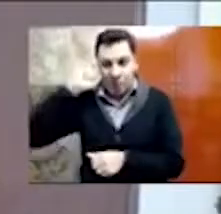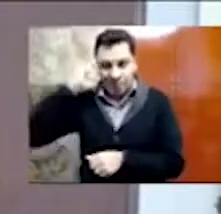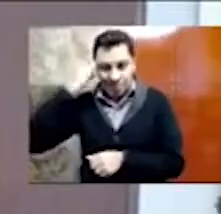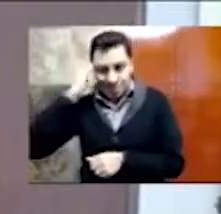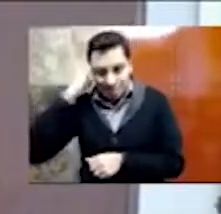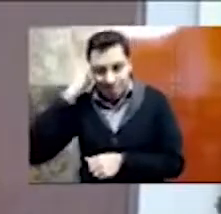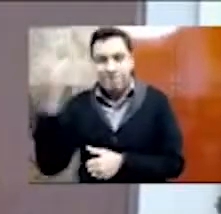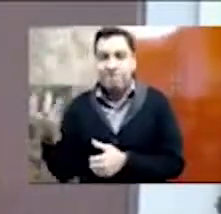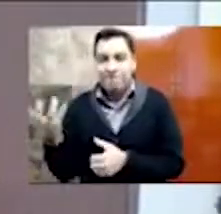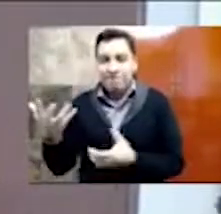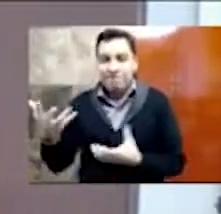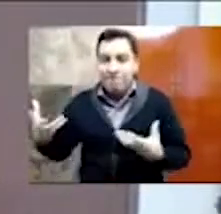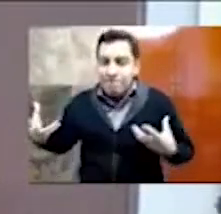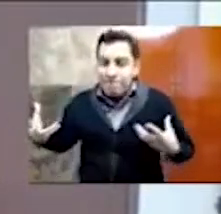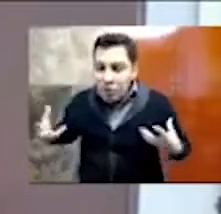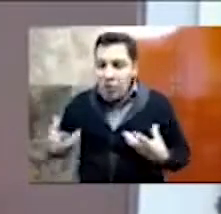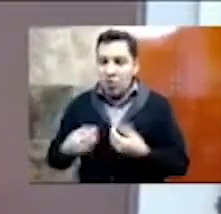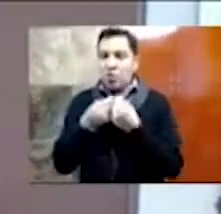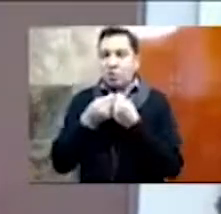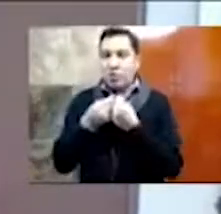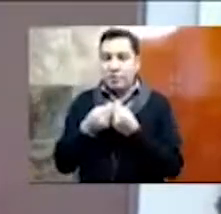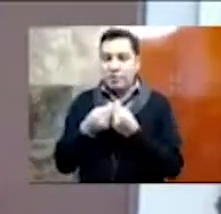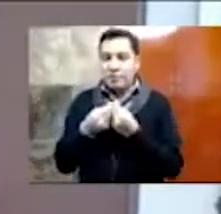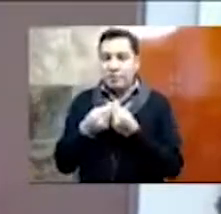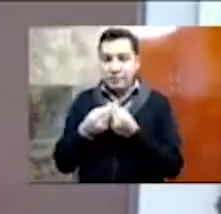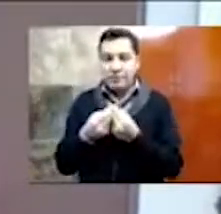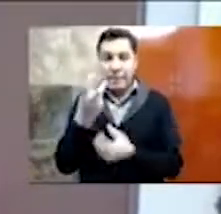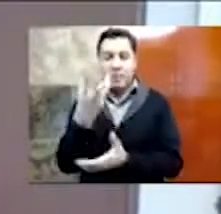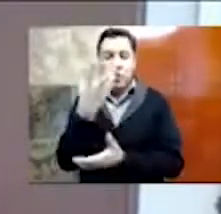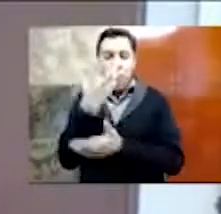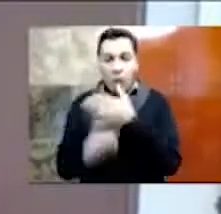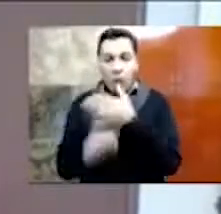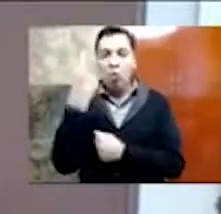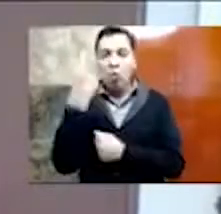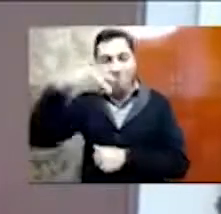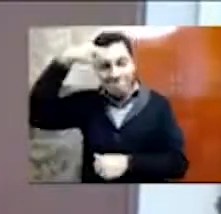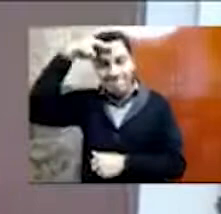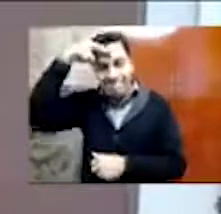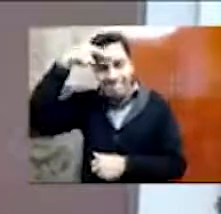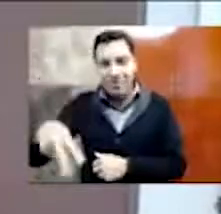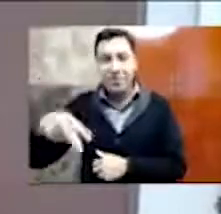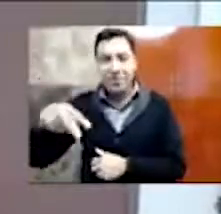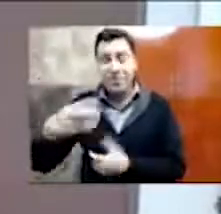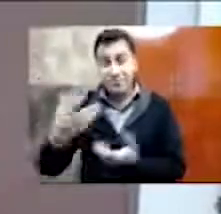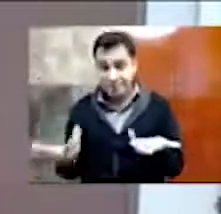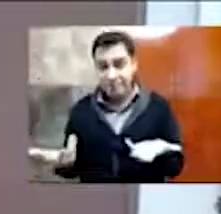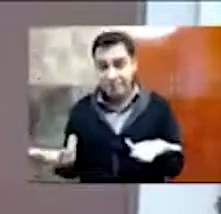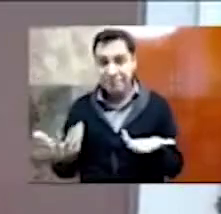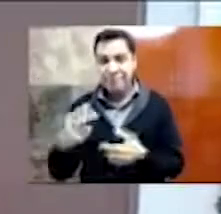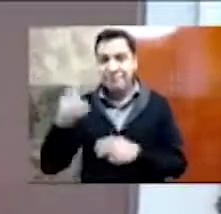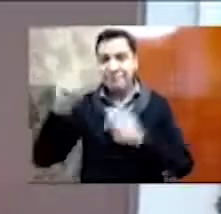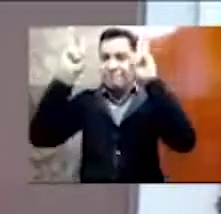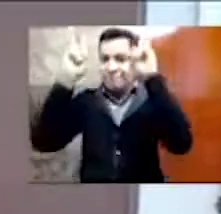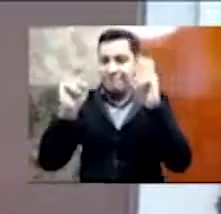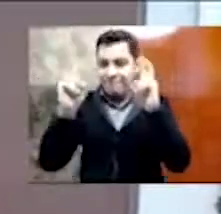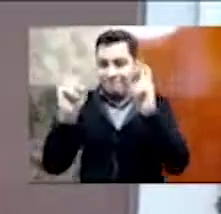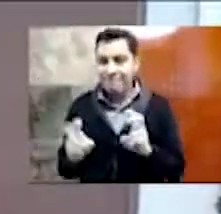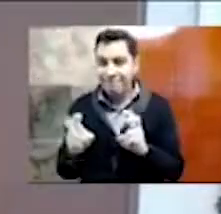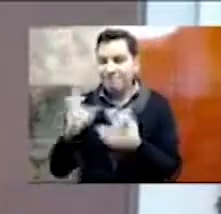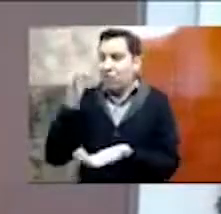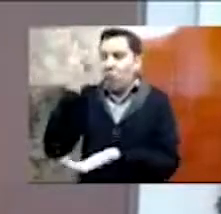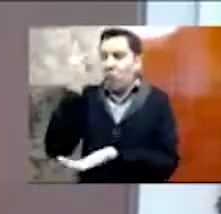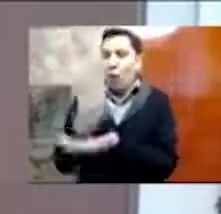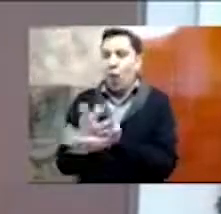de nuestra forma de ser. pero definitivamente muchas veces decimos en diferentes temas, los mexicanos somos únicos, nos